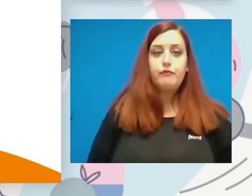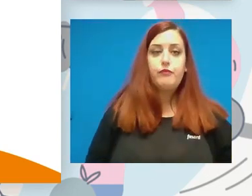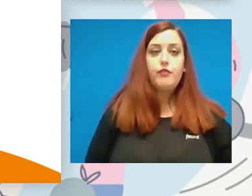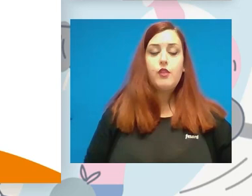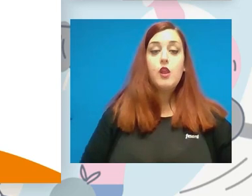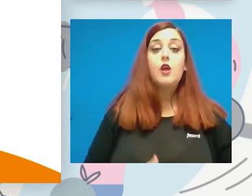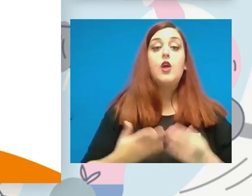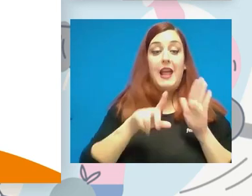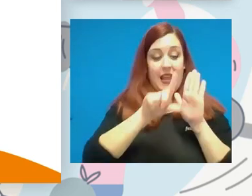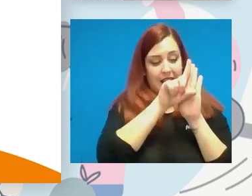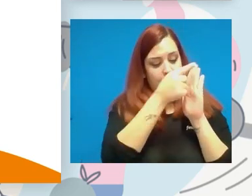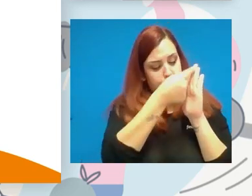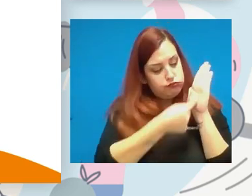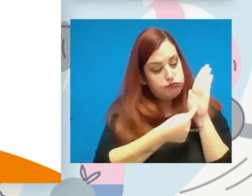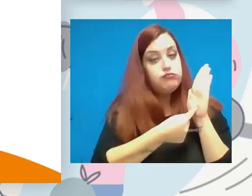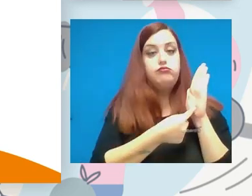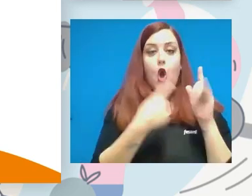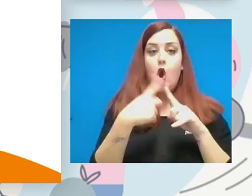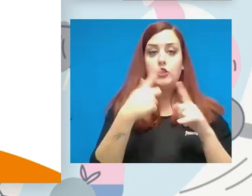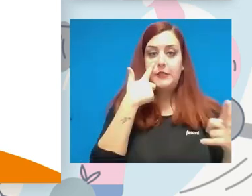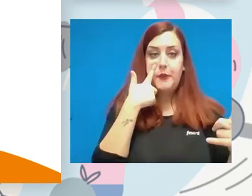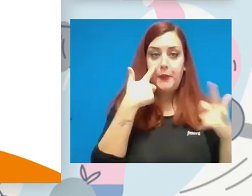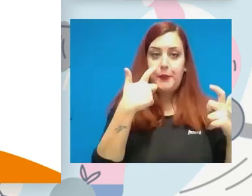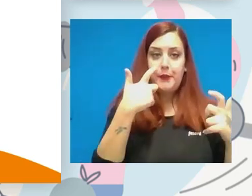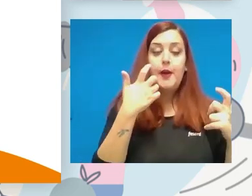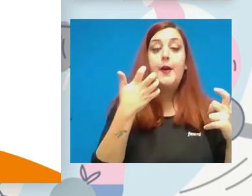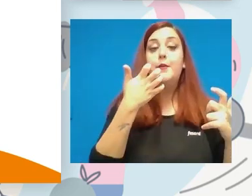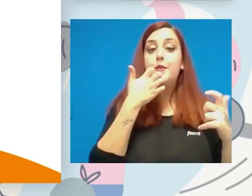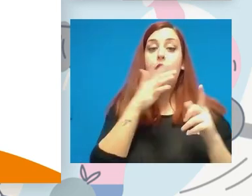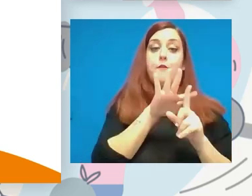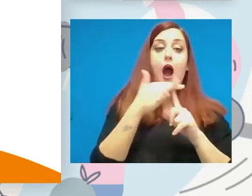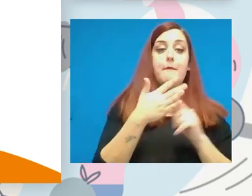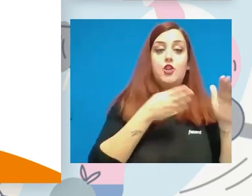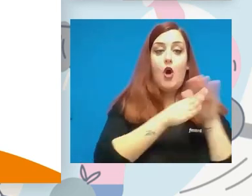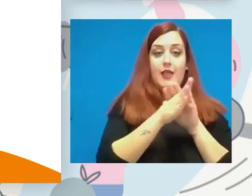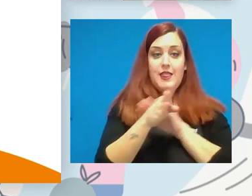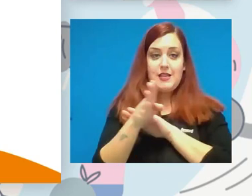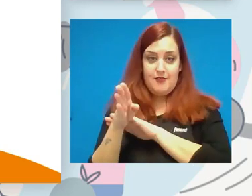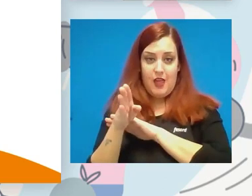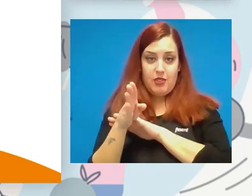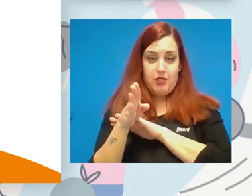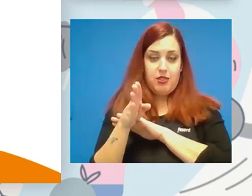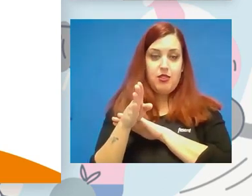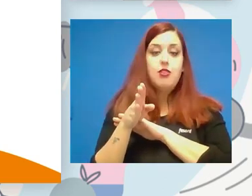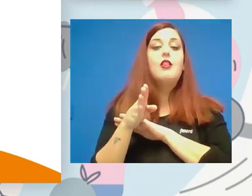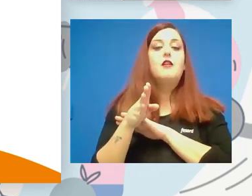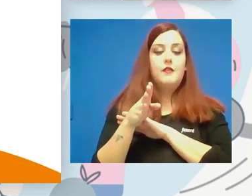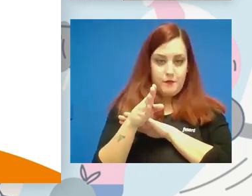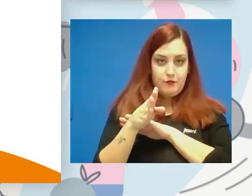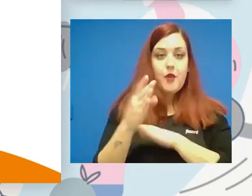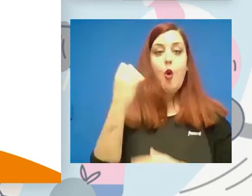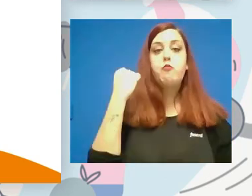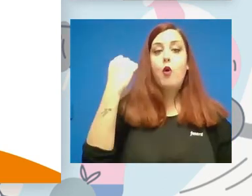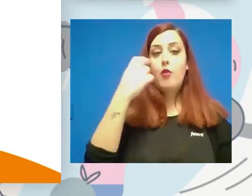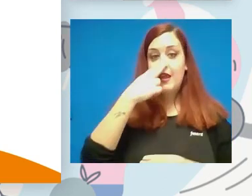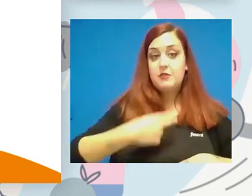la ley destacables, pues, está todo lo referente al ámbito de la accesibilidad. un mandato a los distintos poderes públicos